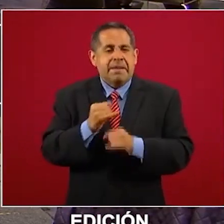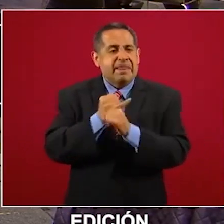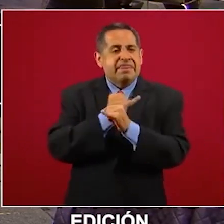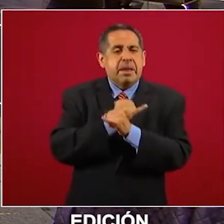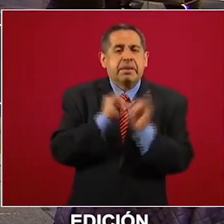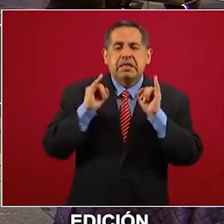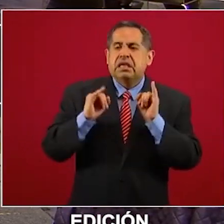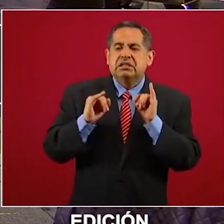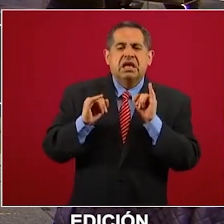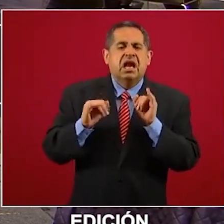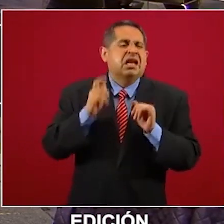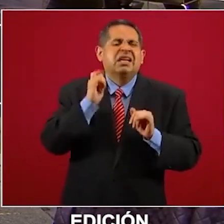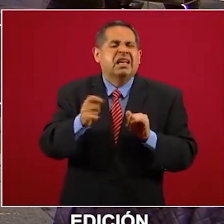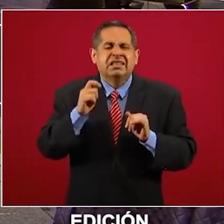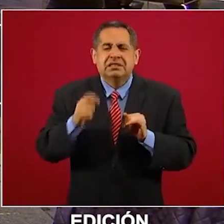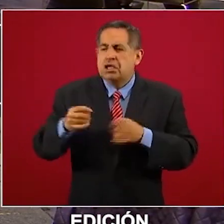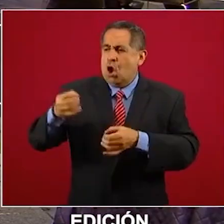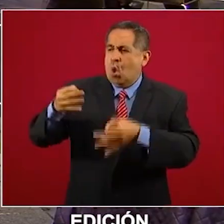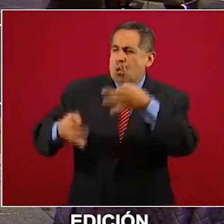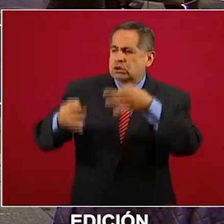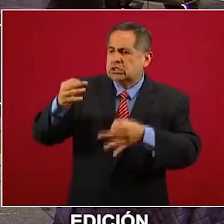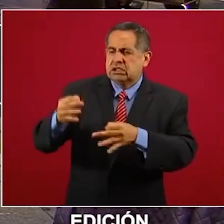las instituciones de justicia.